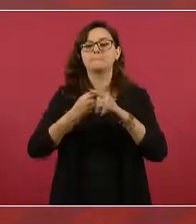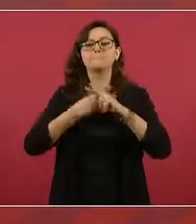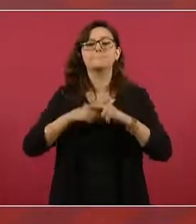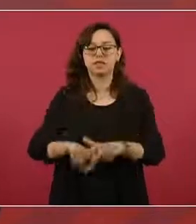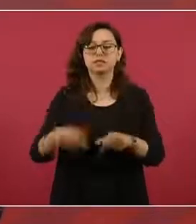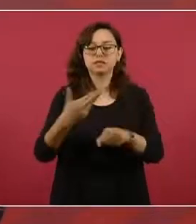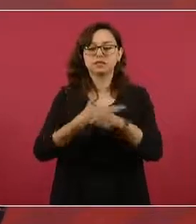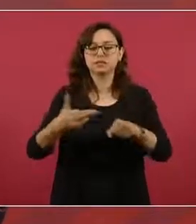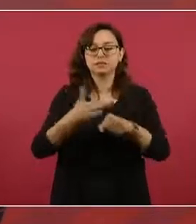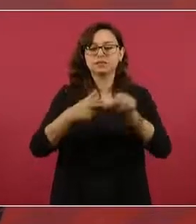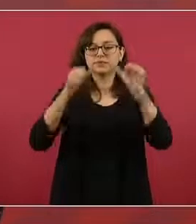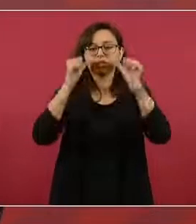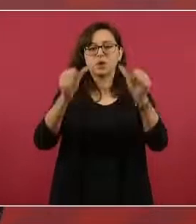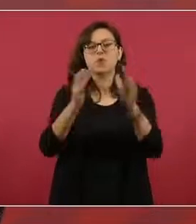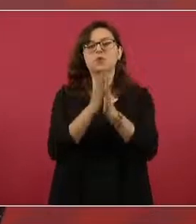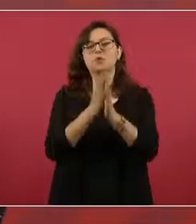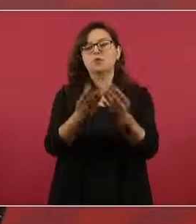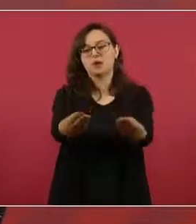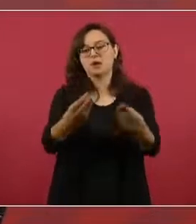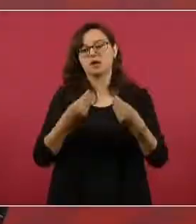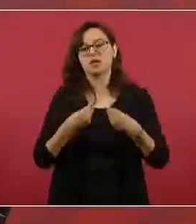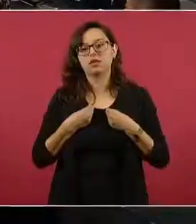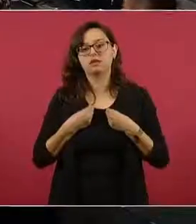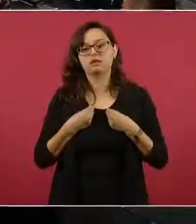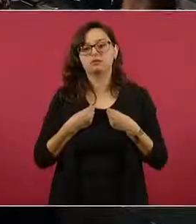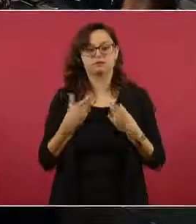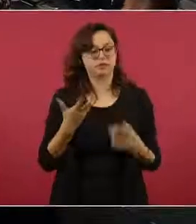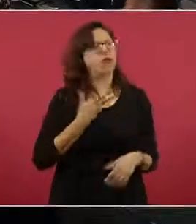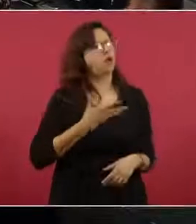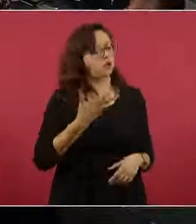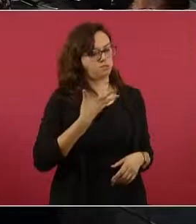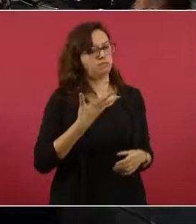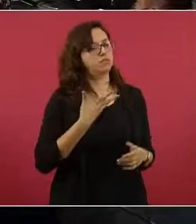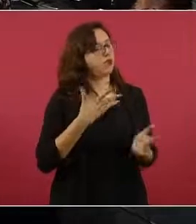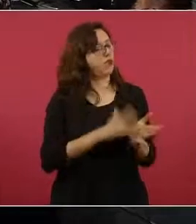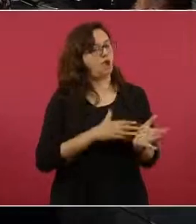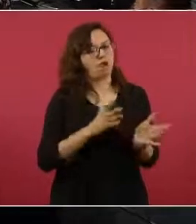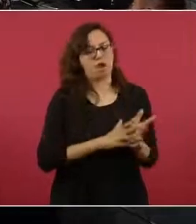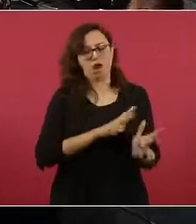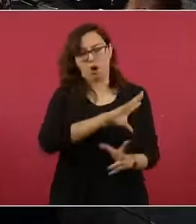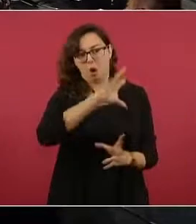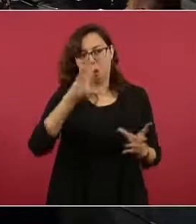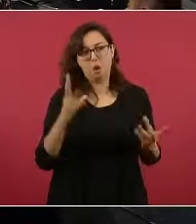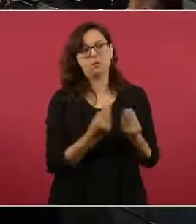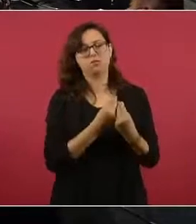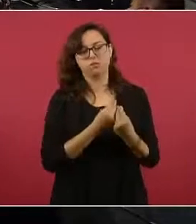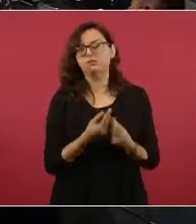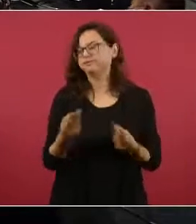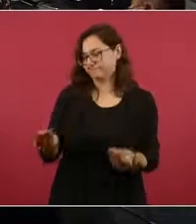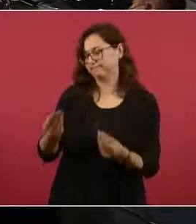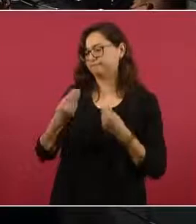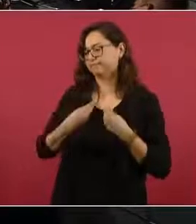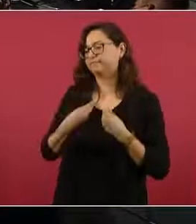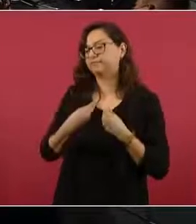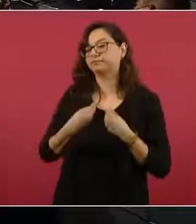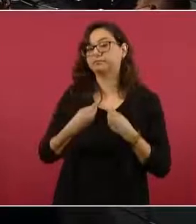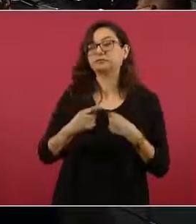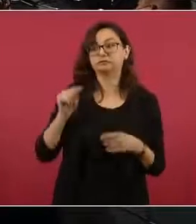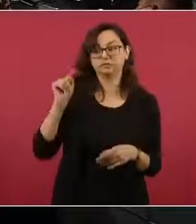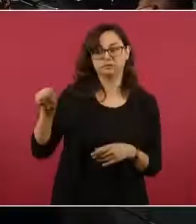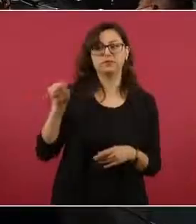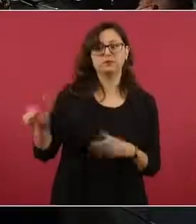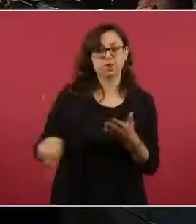¿Nos entregas la información? Sí, aquí traigo toda la documentación, ahorita se la Porque sí, es uno de los lugares